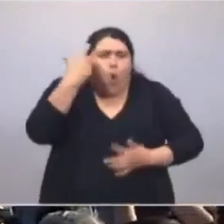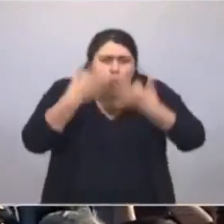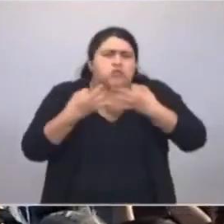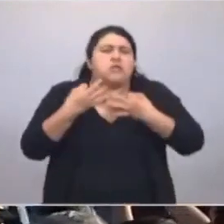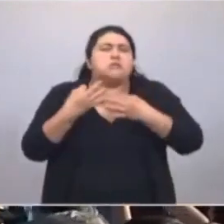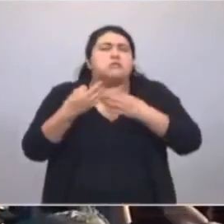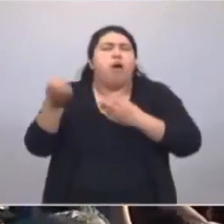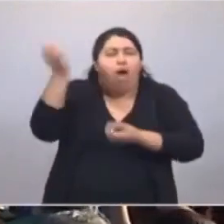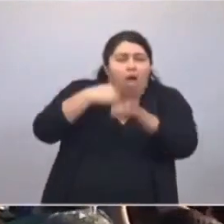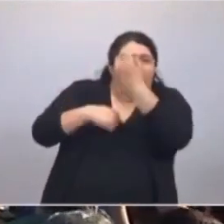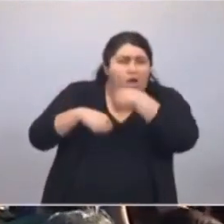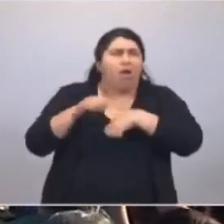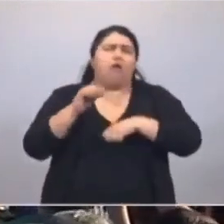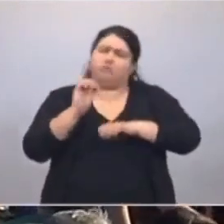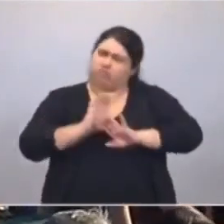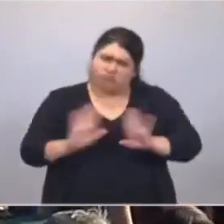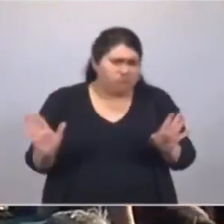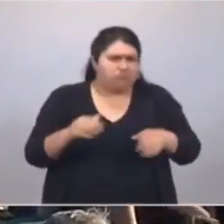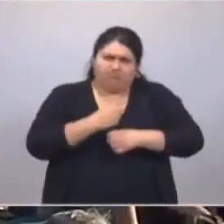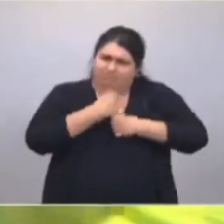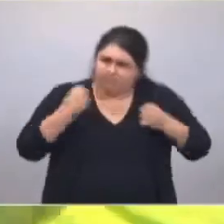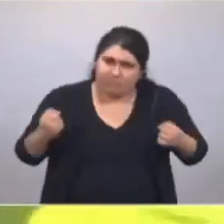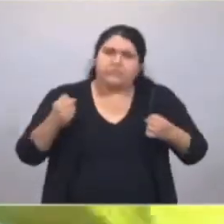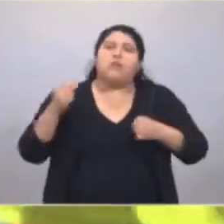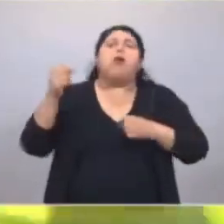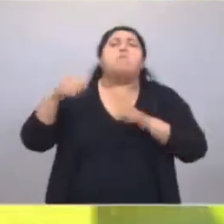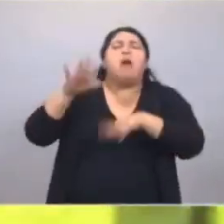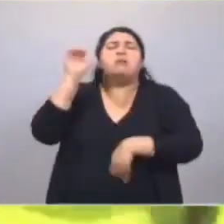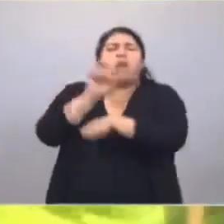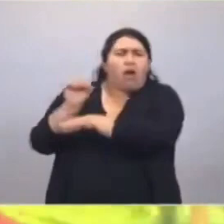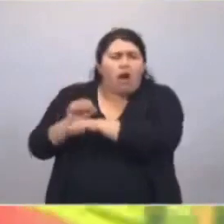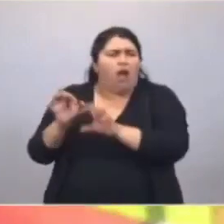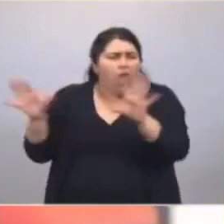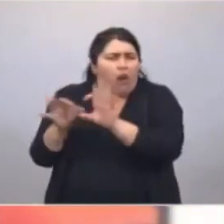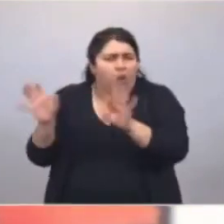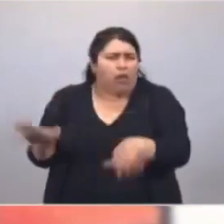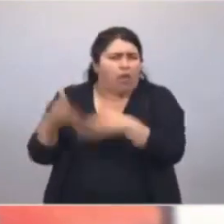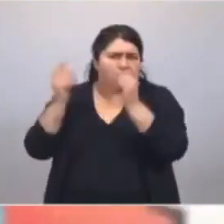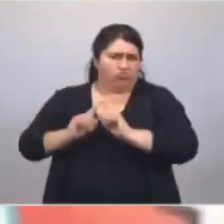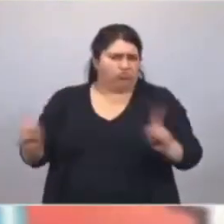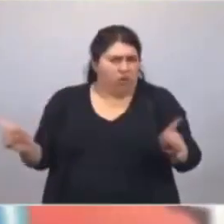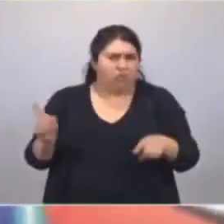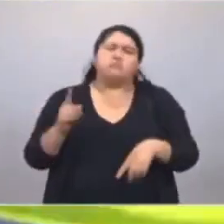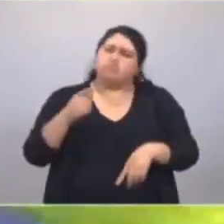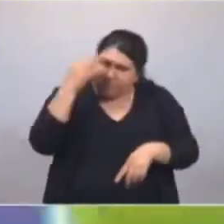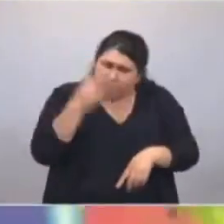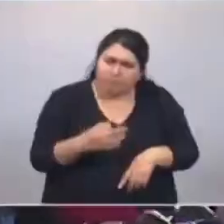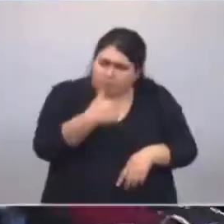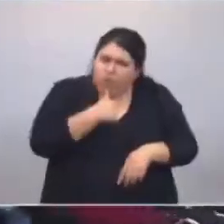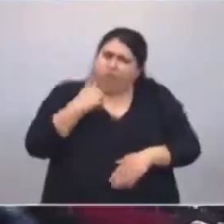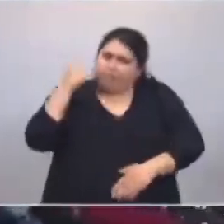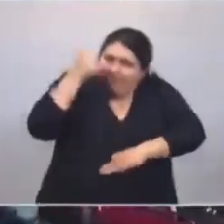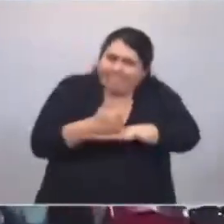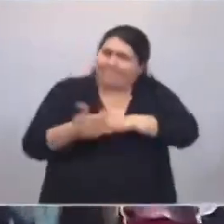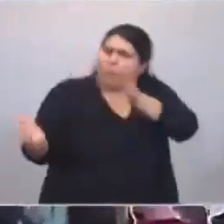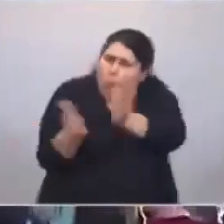hace la desentendida y libera delincuentes que conviven con las víctimas, me van a tener al lado